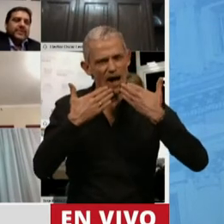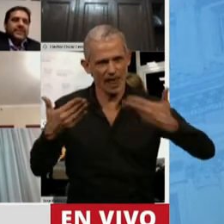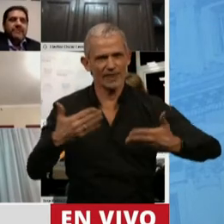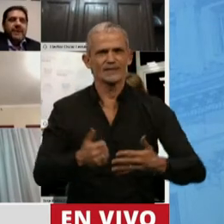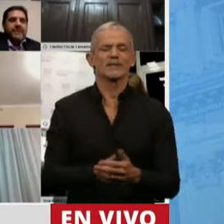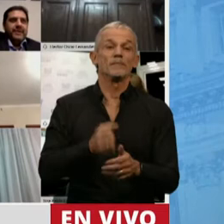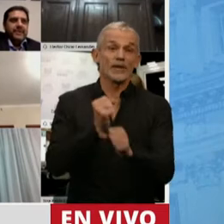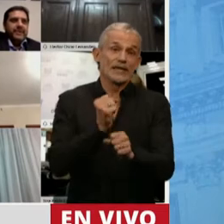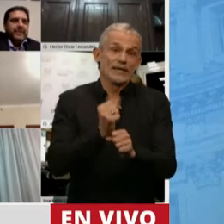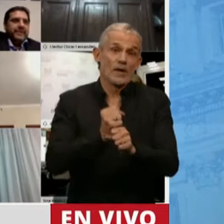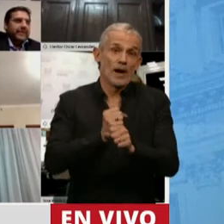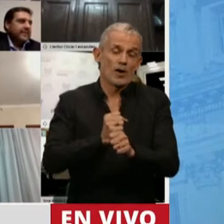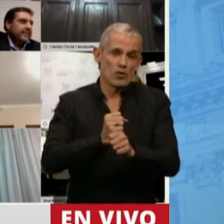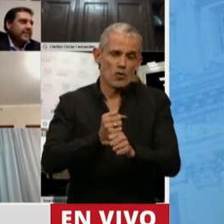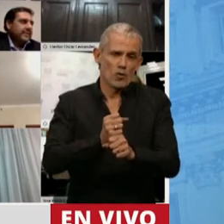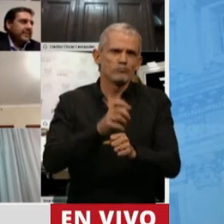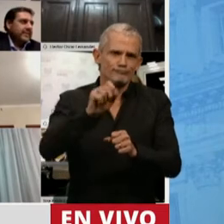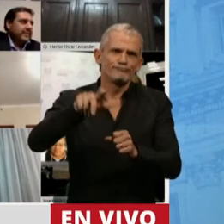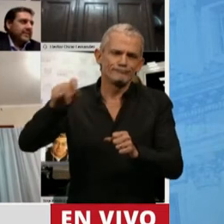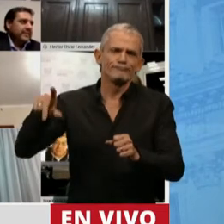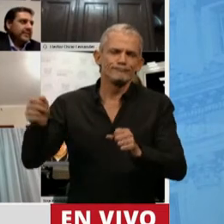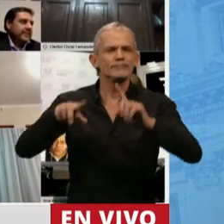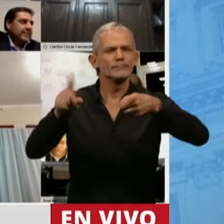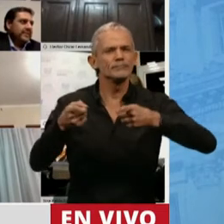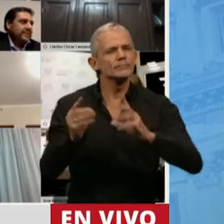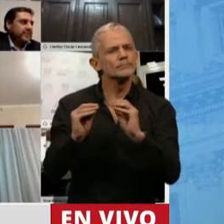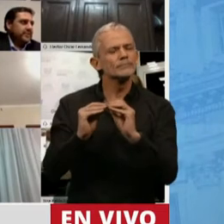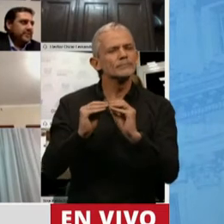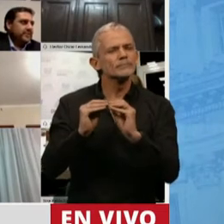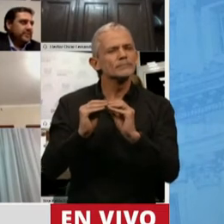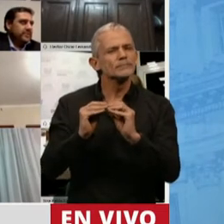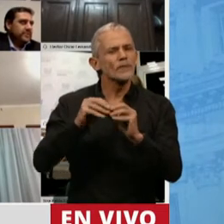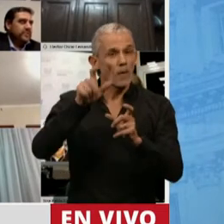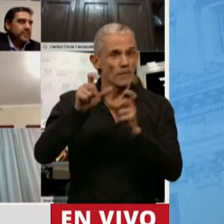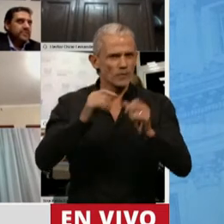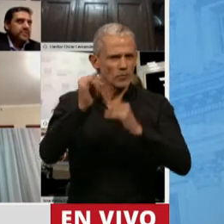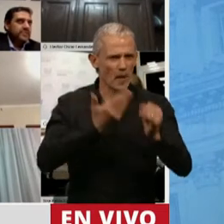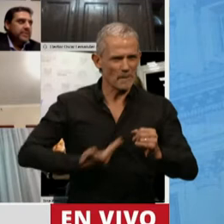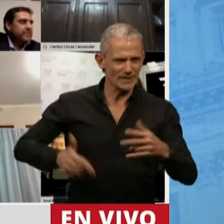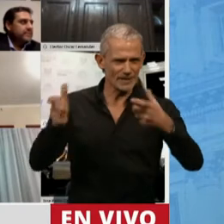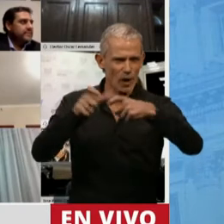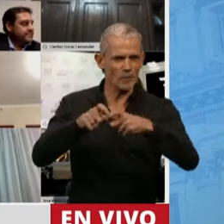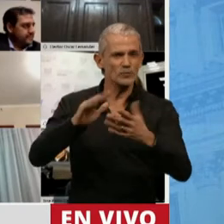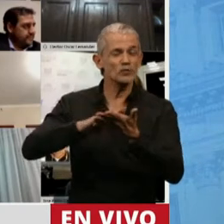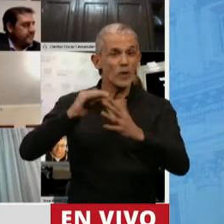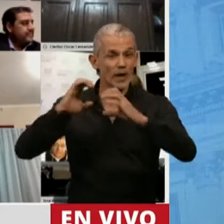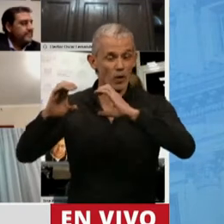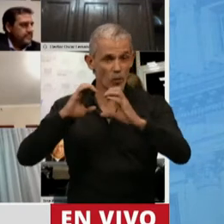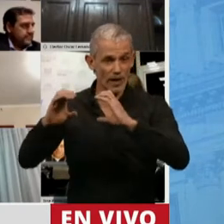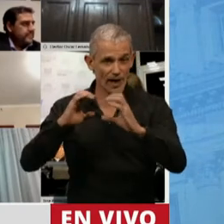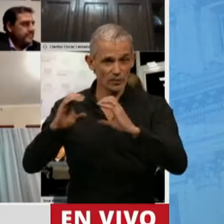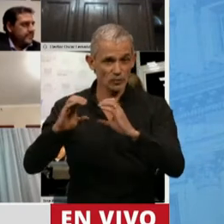la tarea que realizaron. Y mencionó nuestro miembro informante y presidente de la Comisión de Comunicaciones